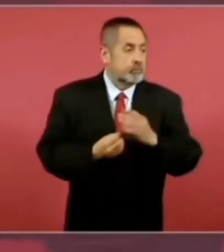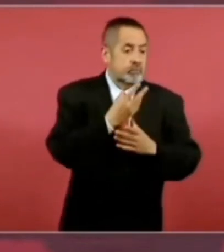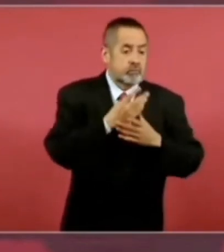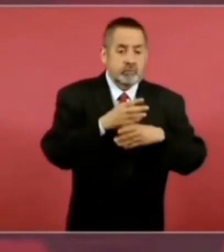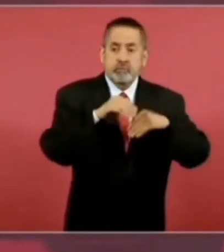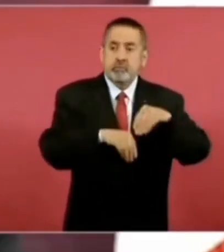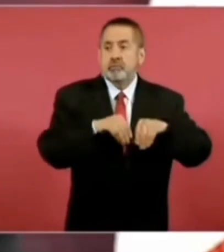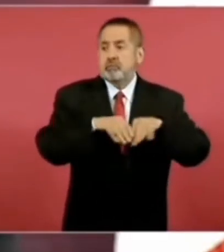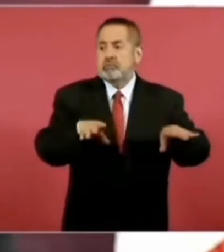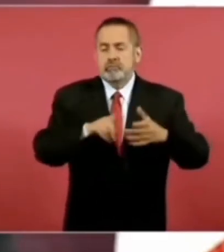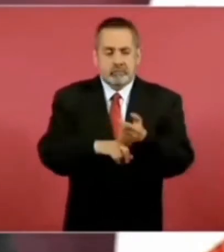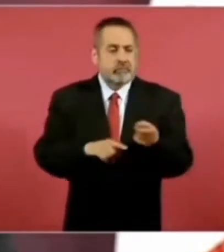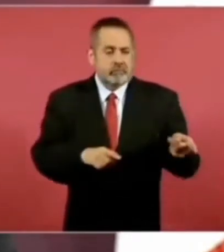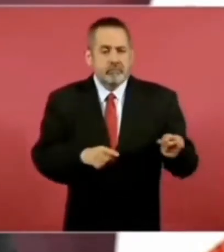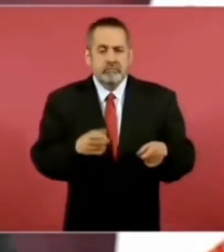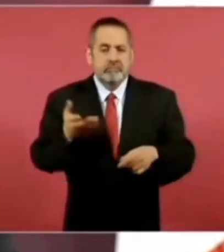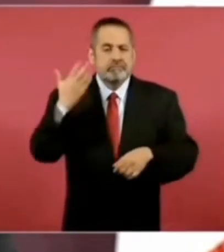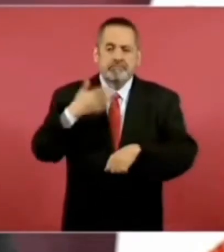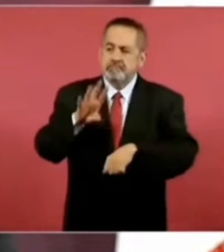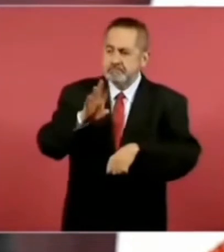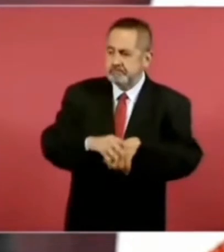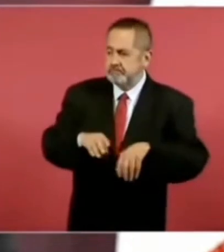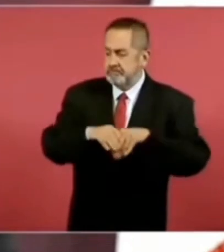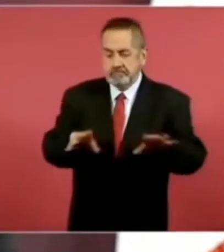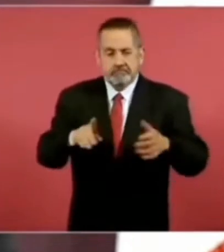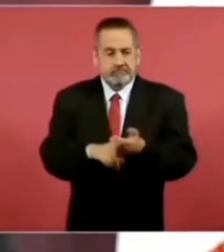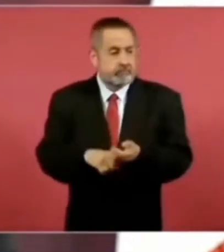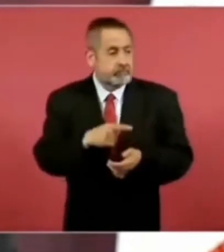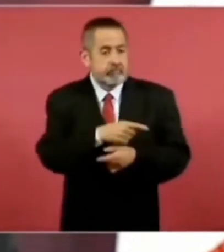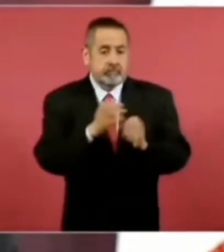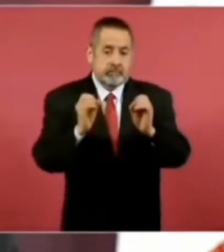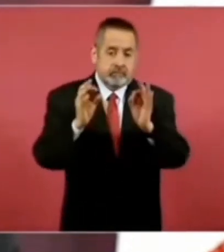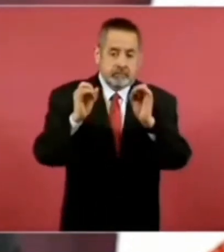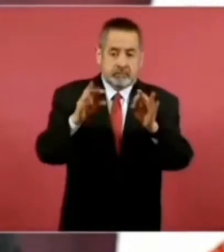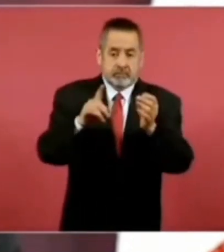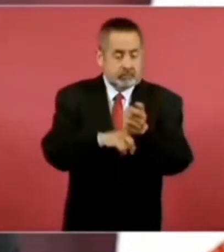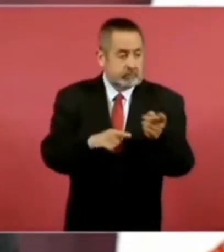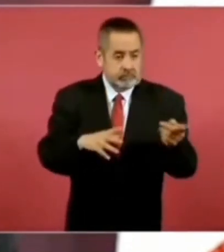porque se les permitió, había despachos para eso.